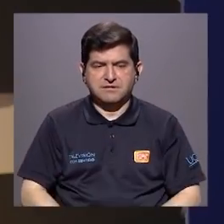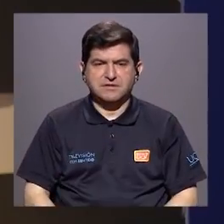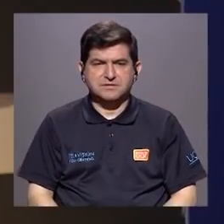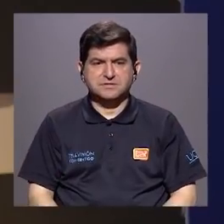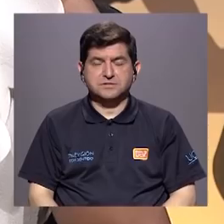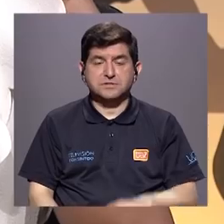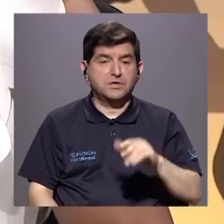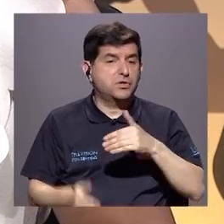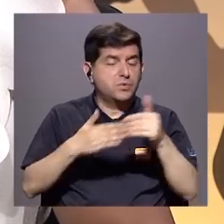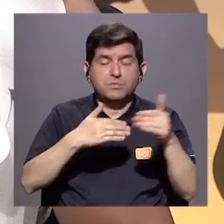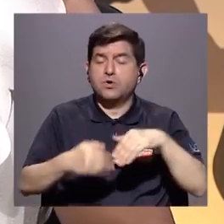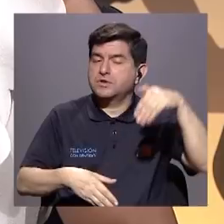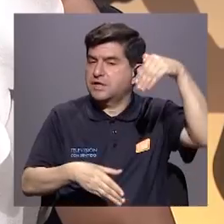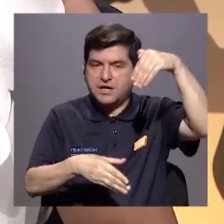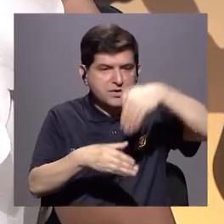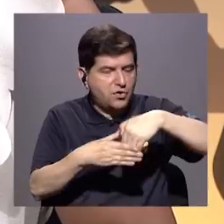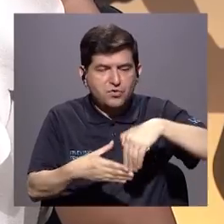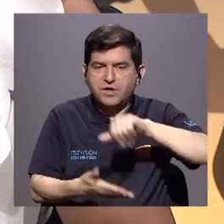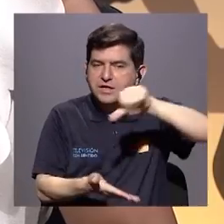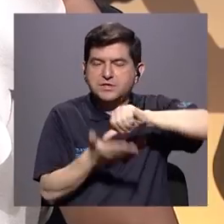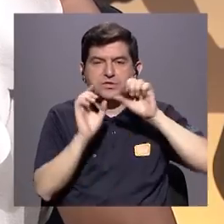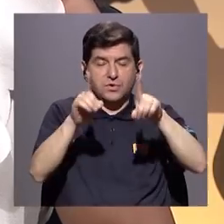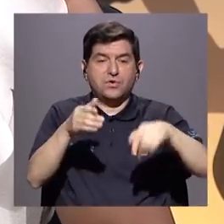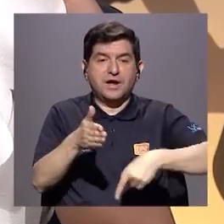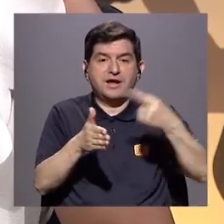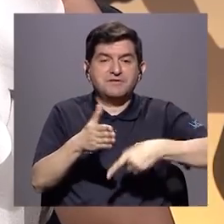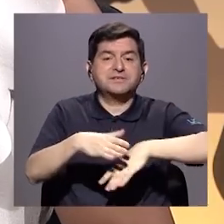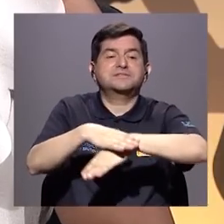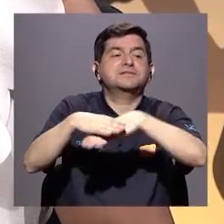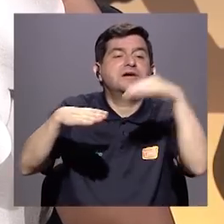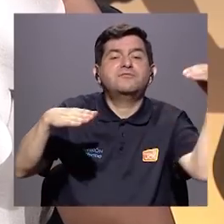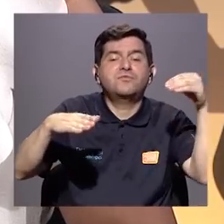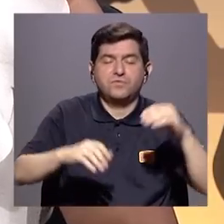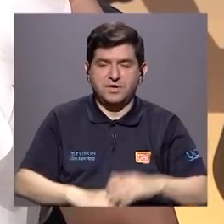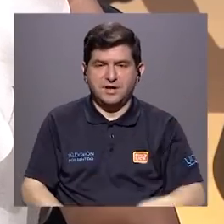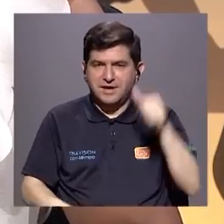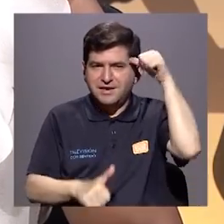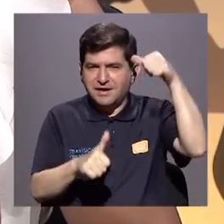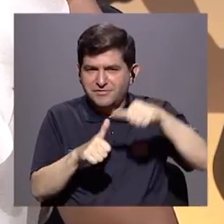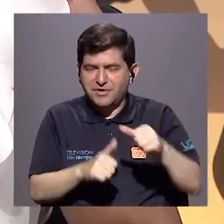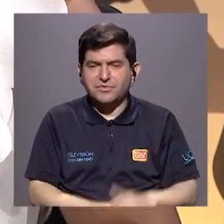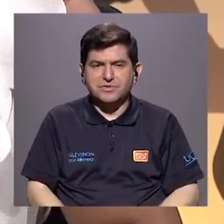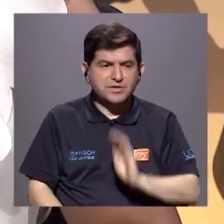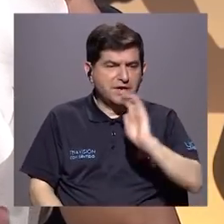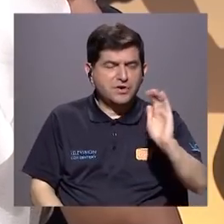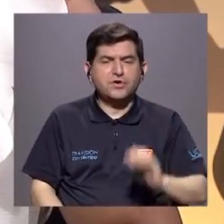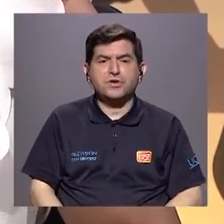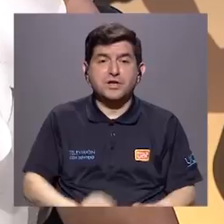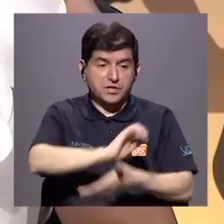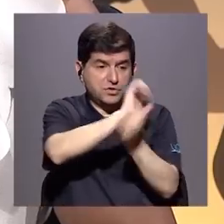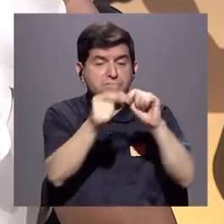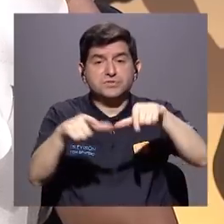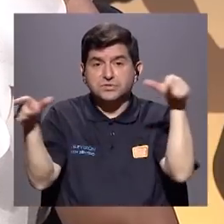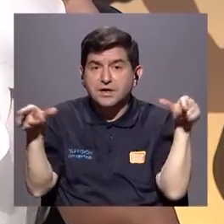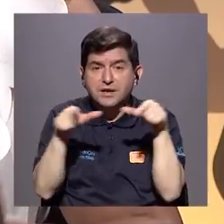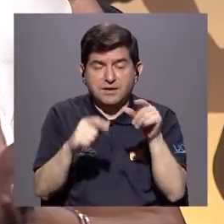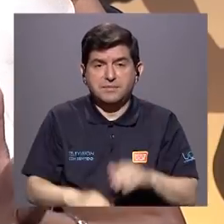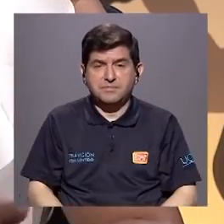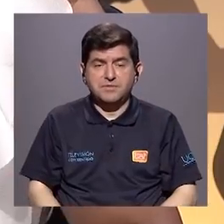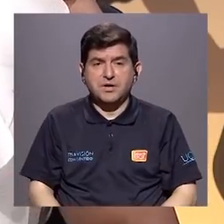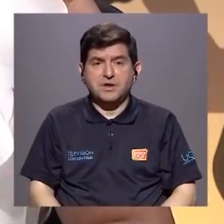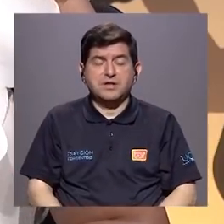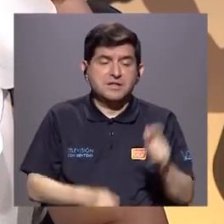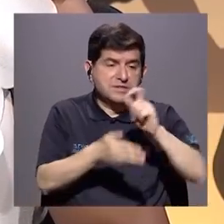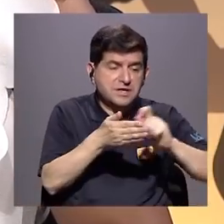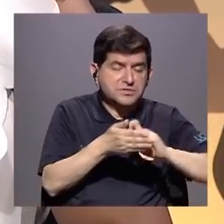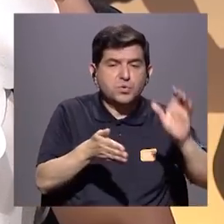Incluso cuando no están dentro del centro educativo propiamente, a veces están fuera del centro educativo. Recordemos que los menores pasan de un lugar a otro, pasan de